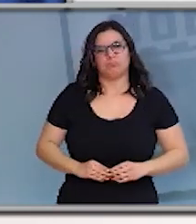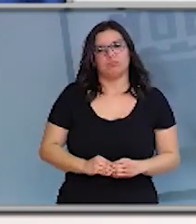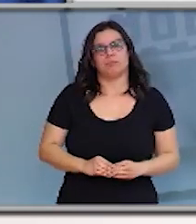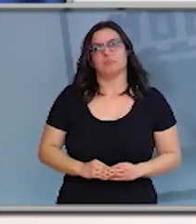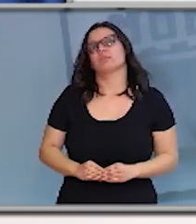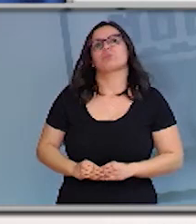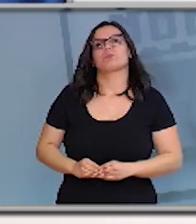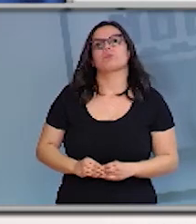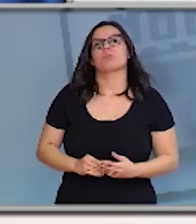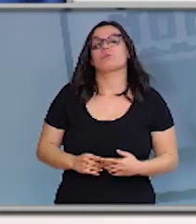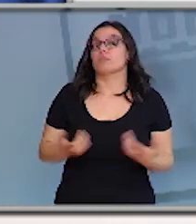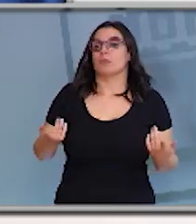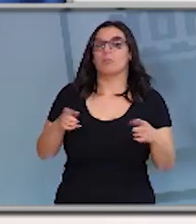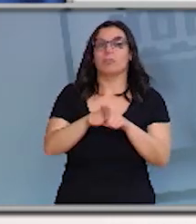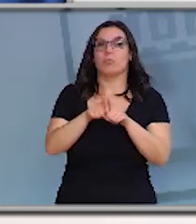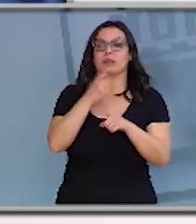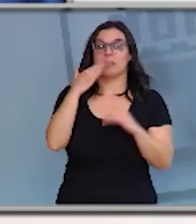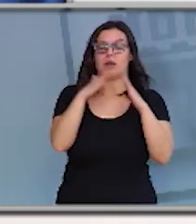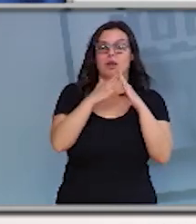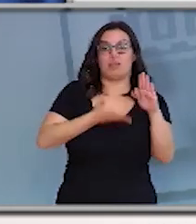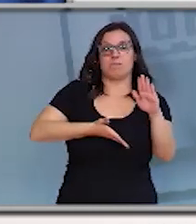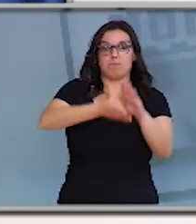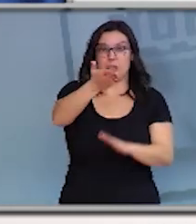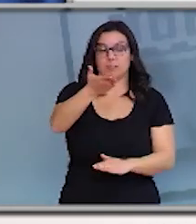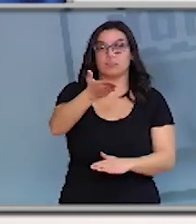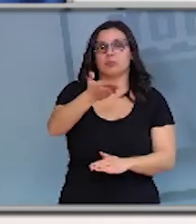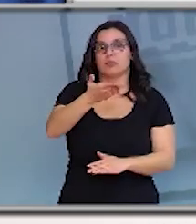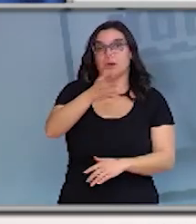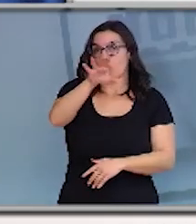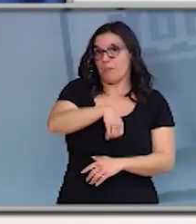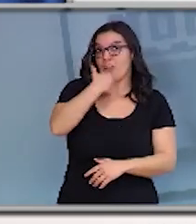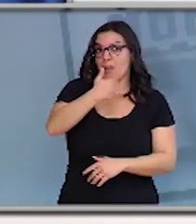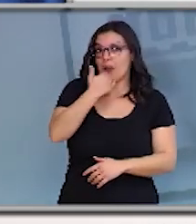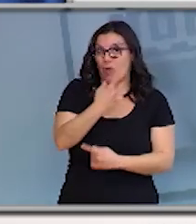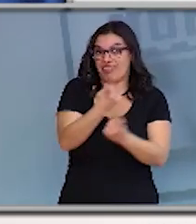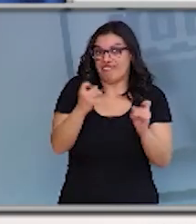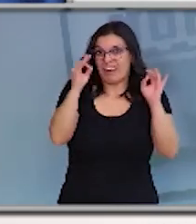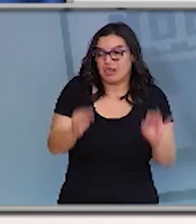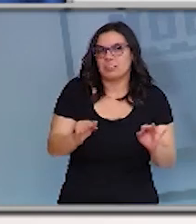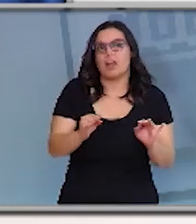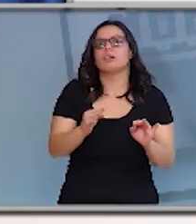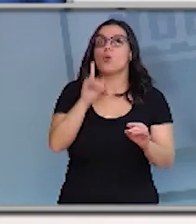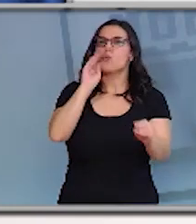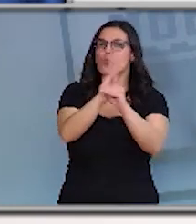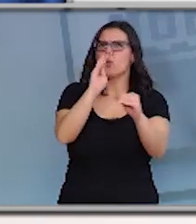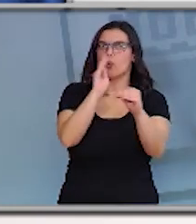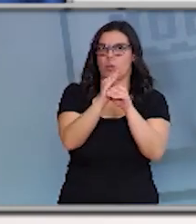En todo caso, de salir de casa y acudir a algún establecimiento de los sindicados, se realizará la gestión cuidando rigurosamente las medidas de prevención generales